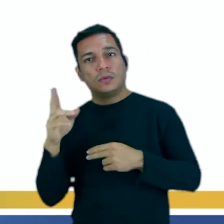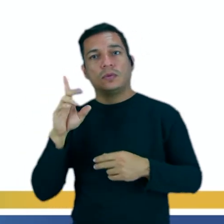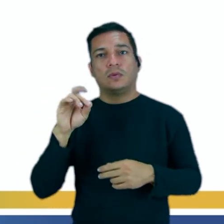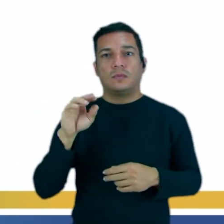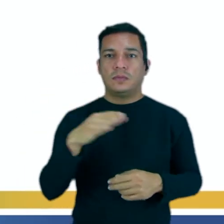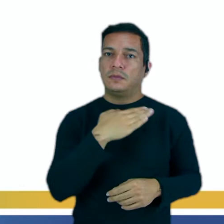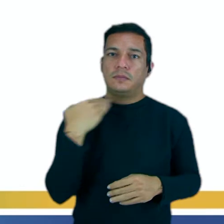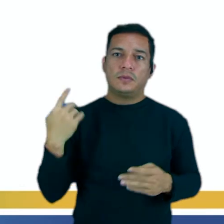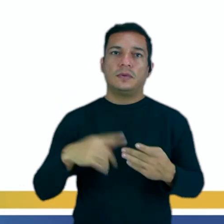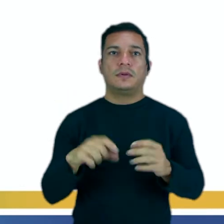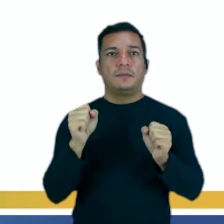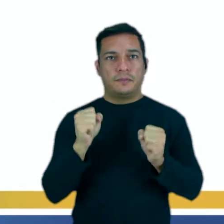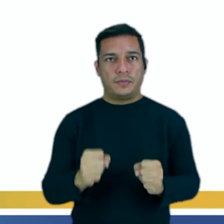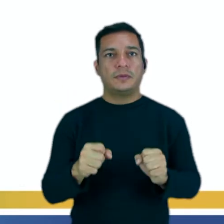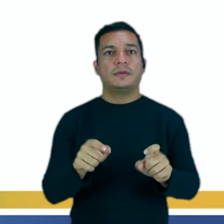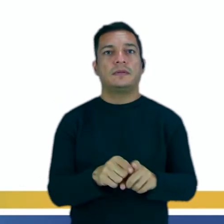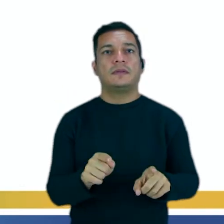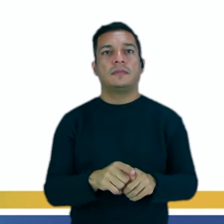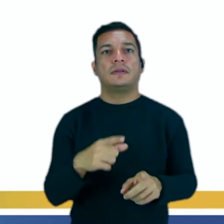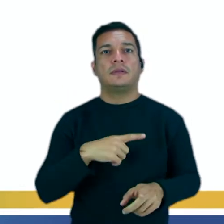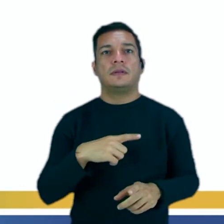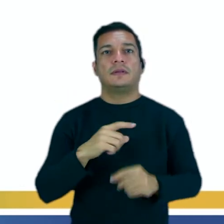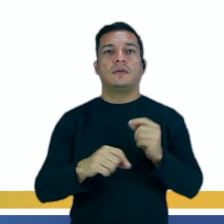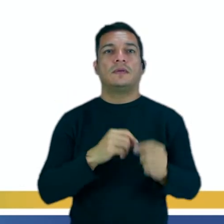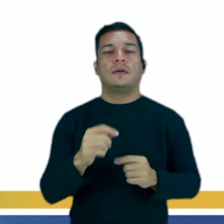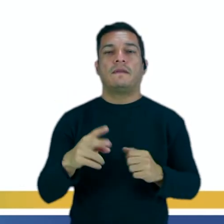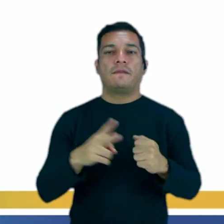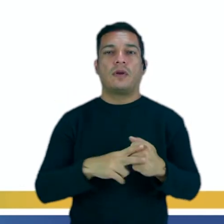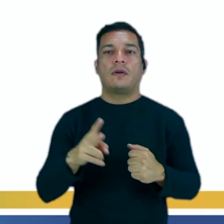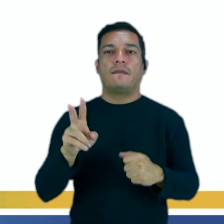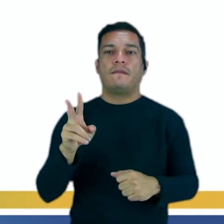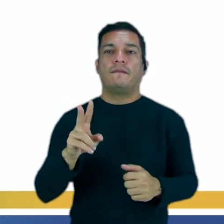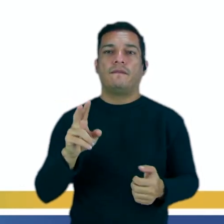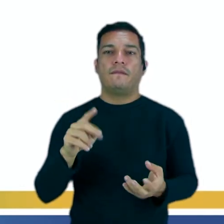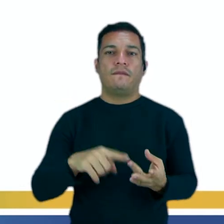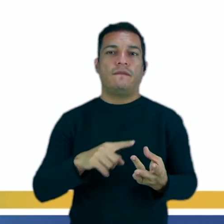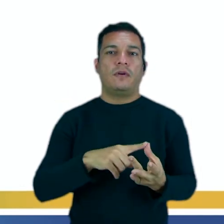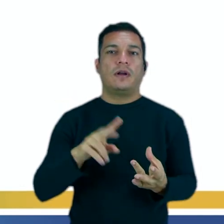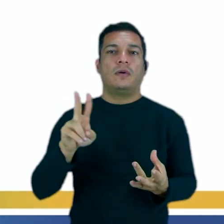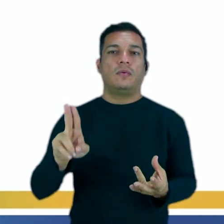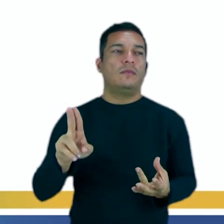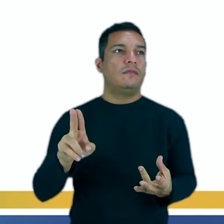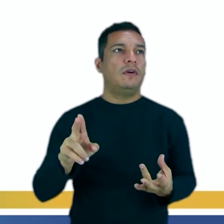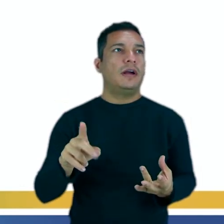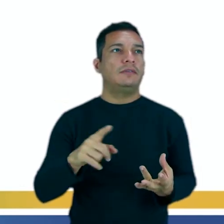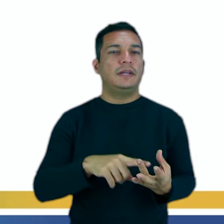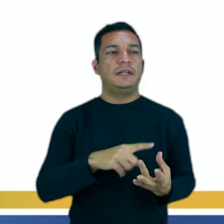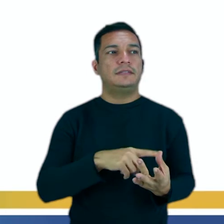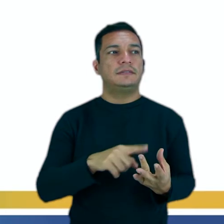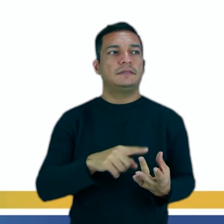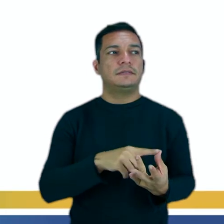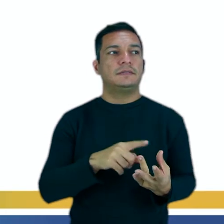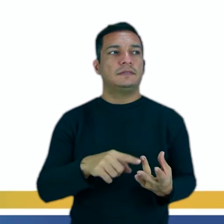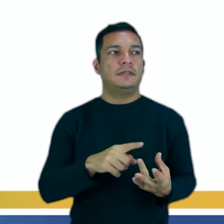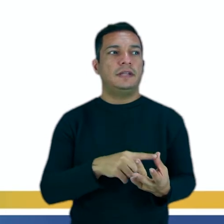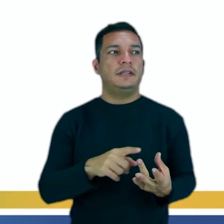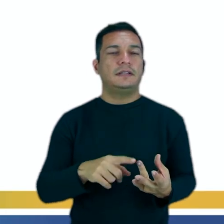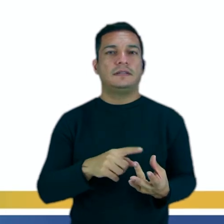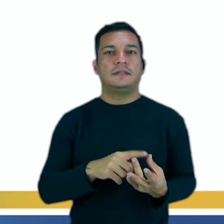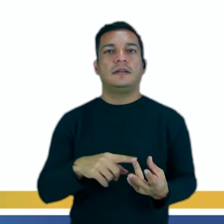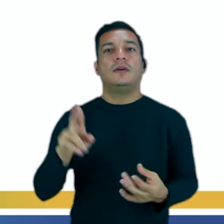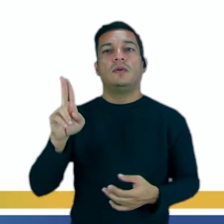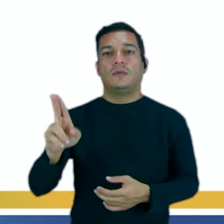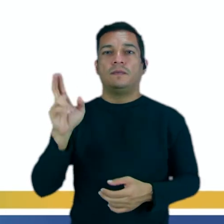morir, poder, forma el gerundio con la vocal U. Misma regla anterior, pero ahí, ¿o? En vez de poner I, ponemos U.